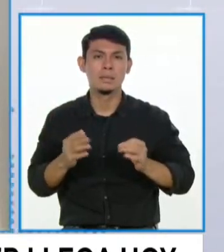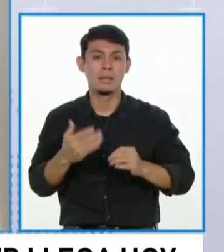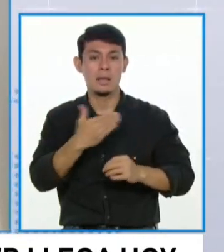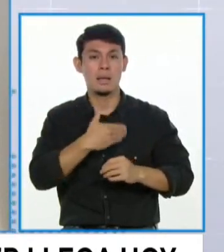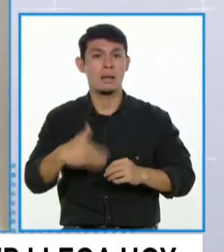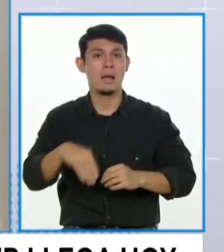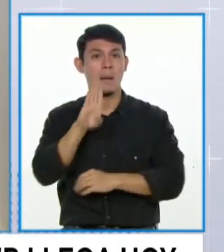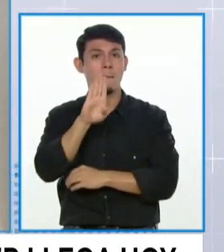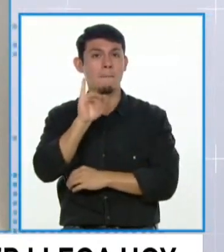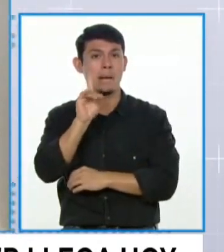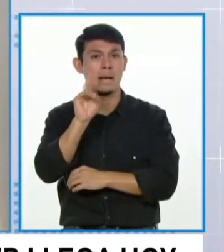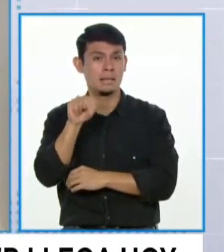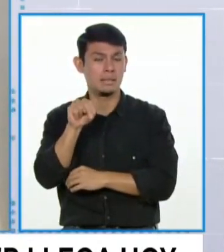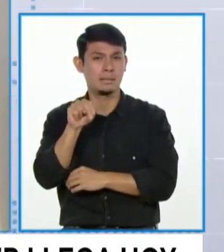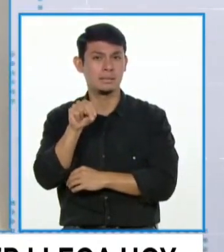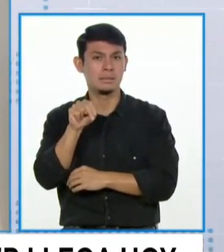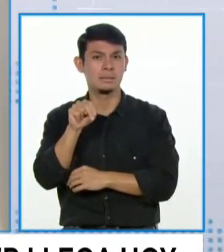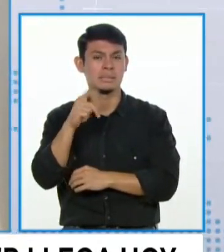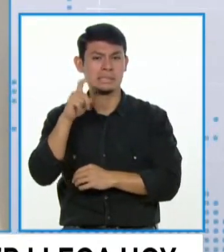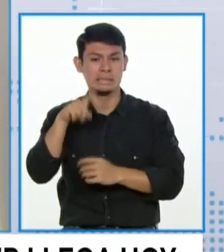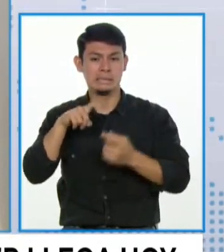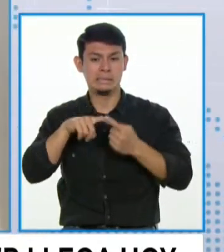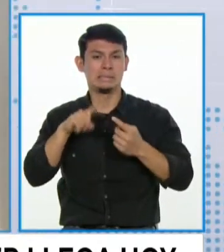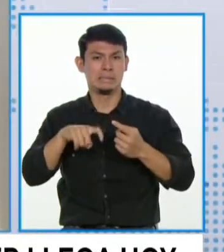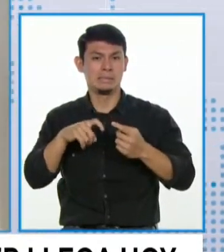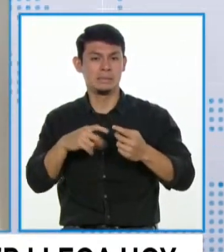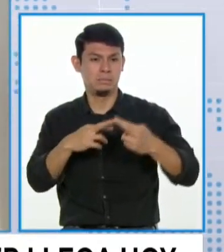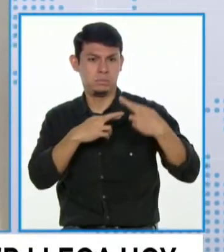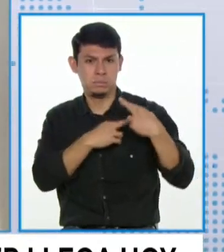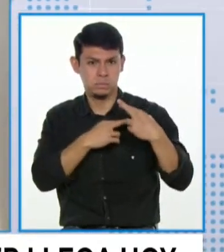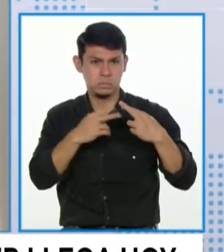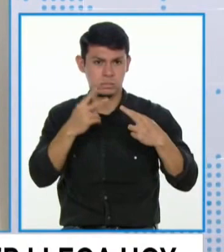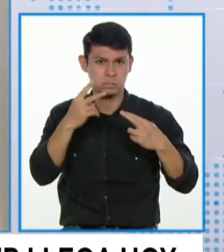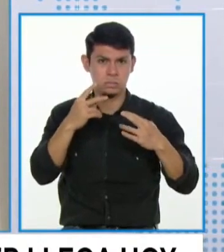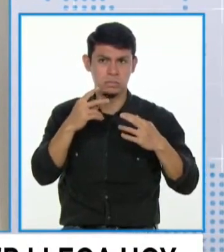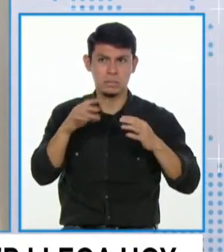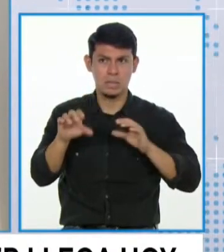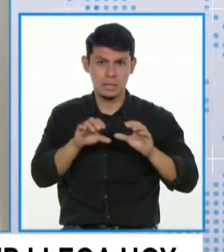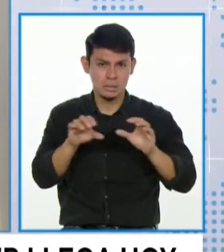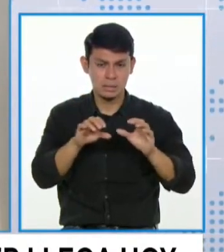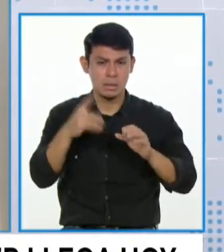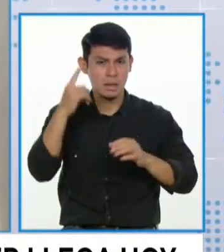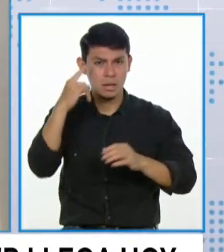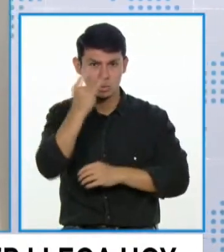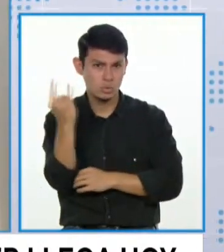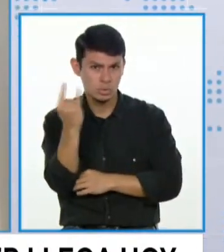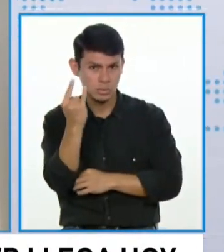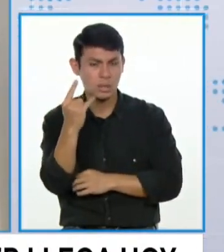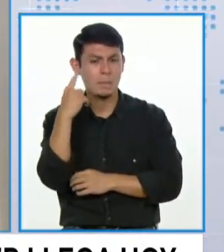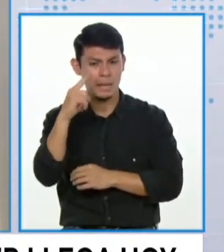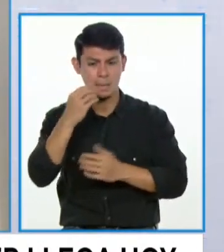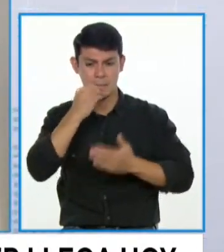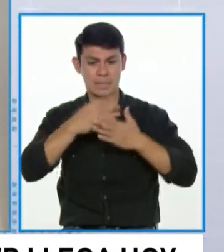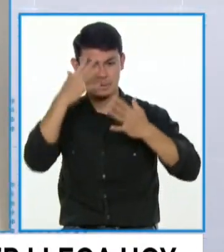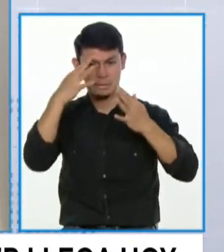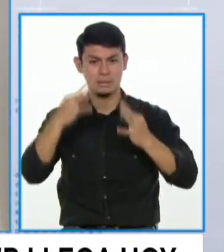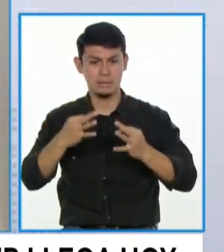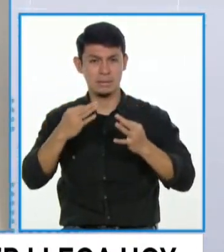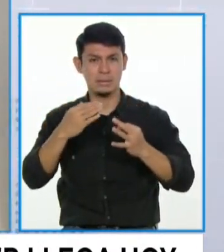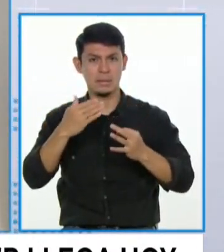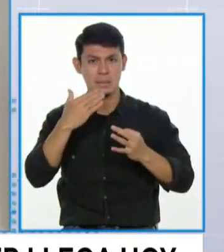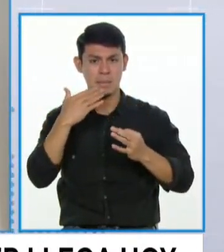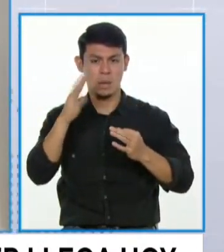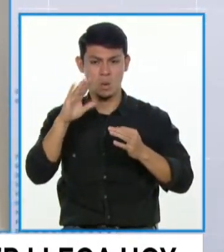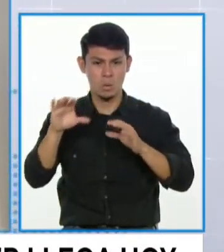presidente Biden ha tenido que, uno, asesorarse con el mejor talento que produce Estados Unidos para tomar buenas decisiones basadas en la mejor